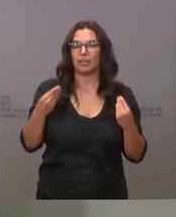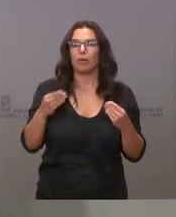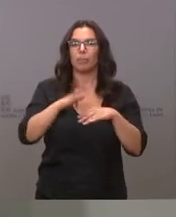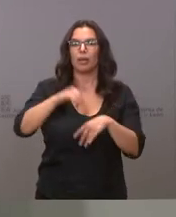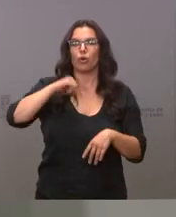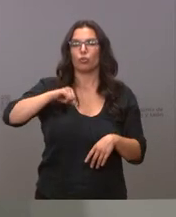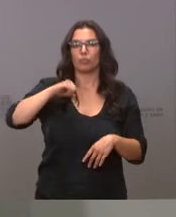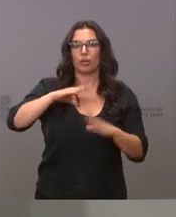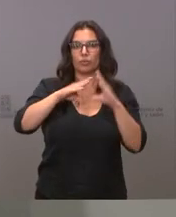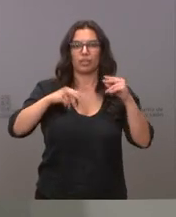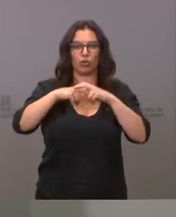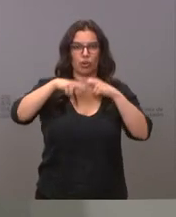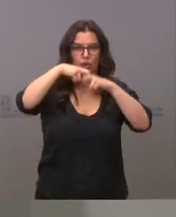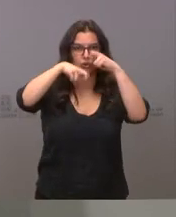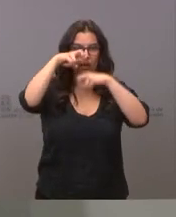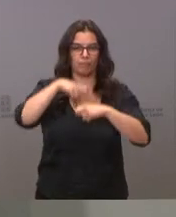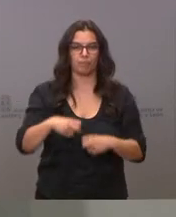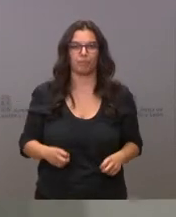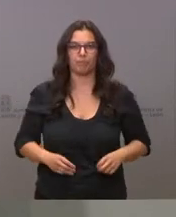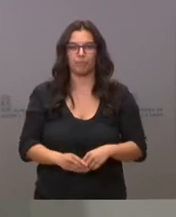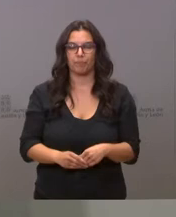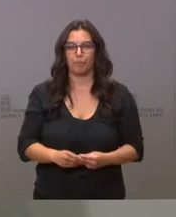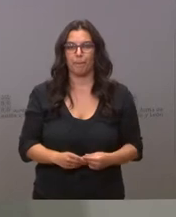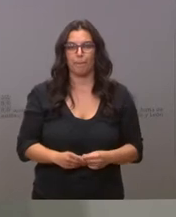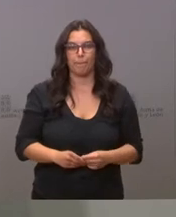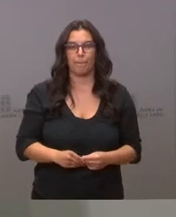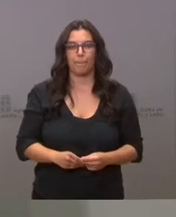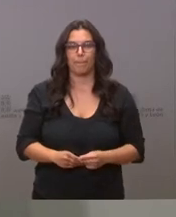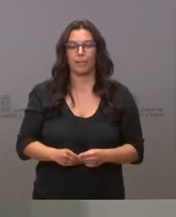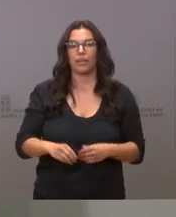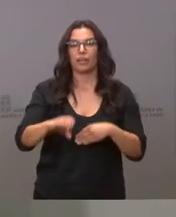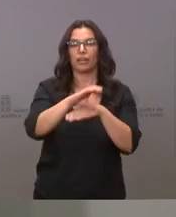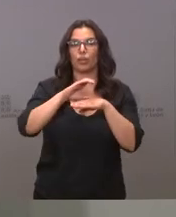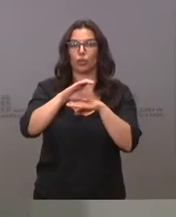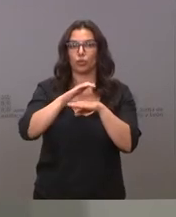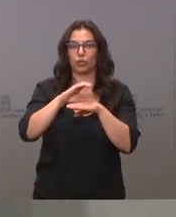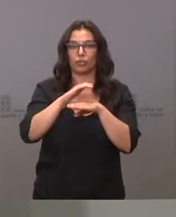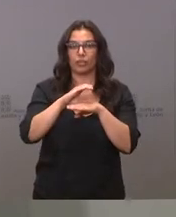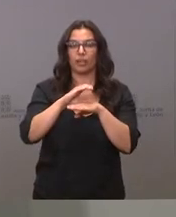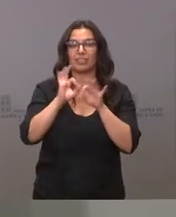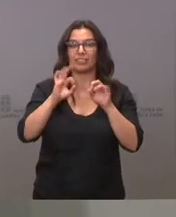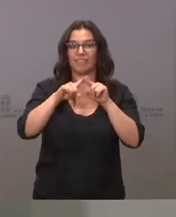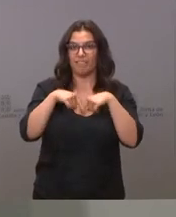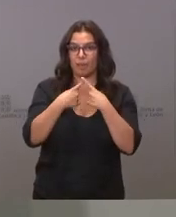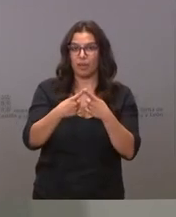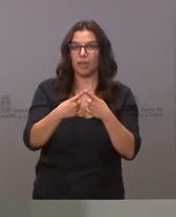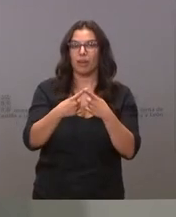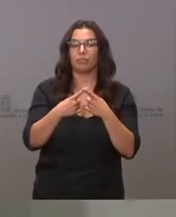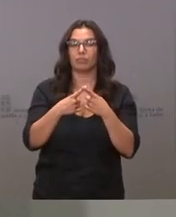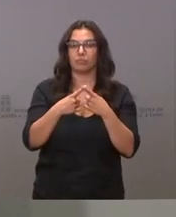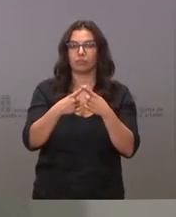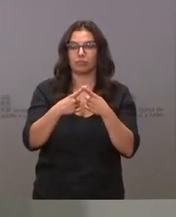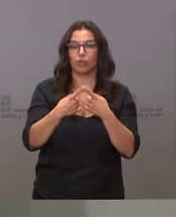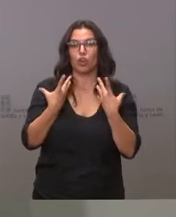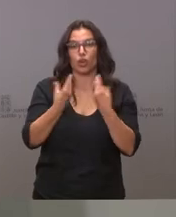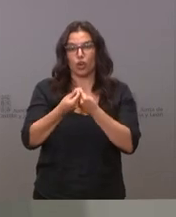Río Ortea y la Consejería de Familia, ahora sí, junto con